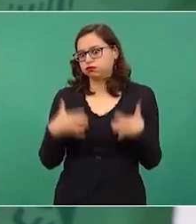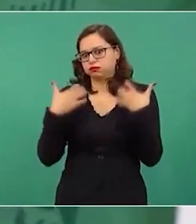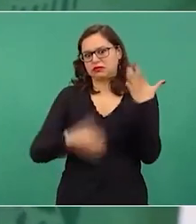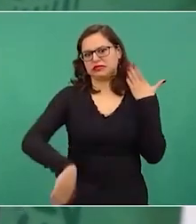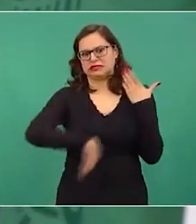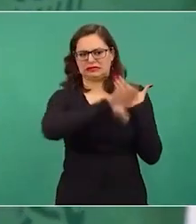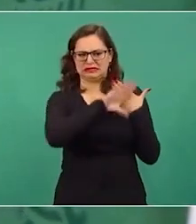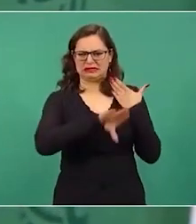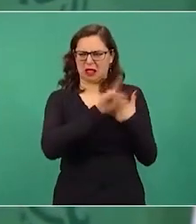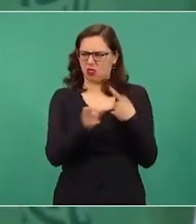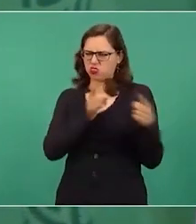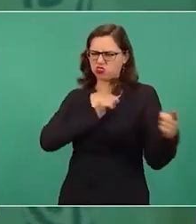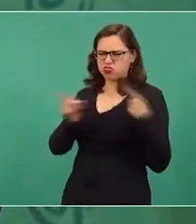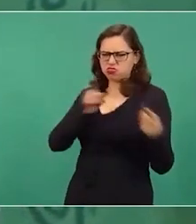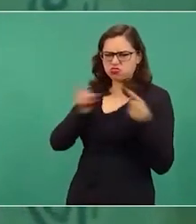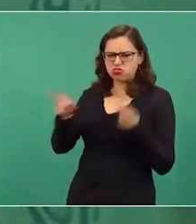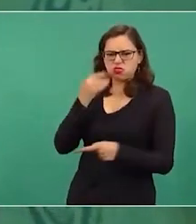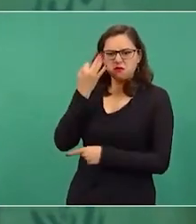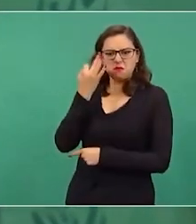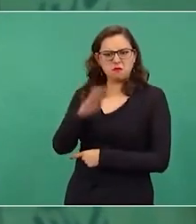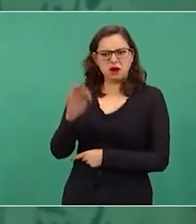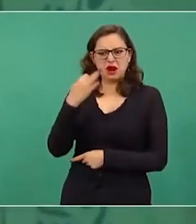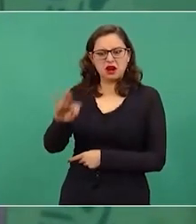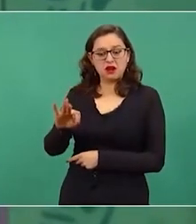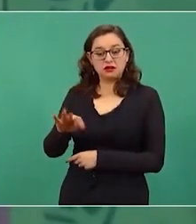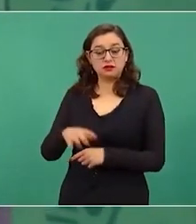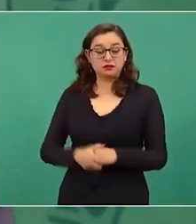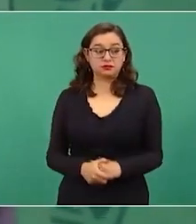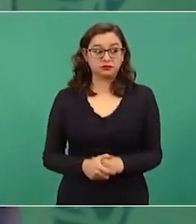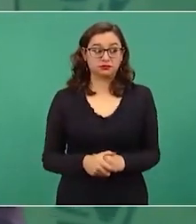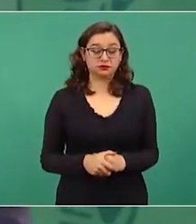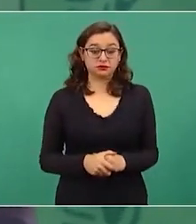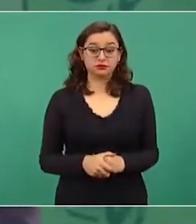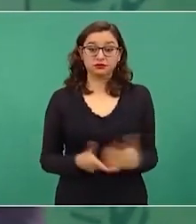insultos por eso mi discurso del día